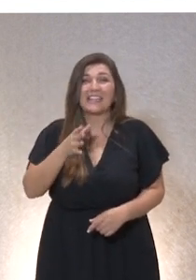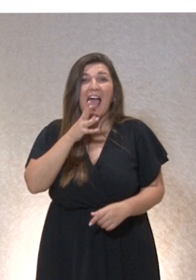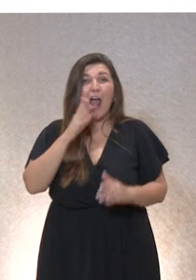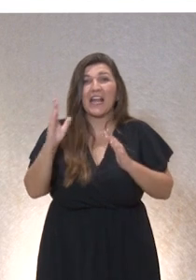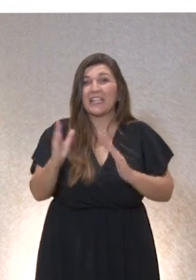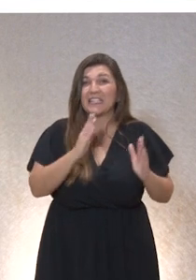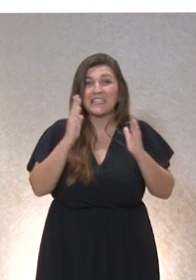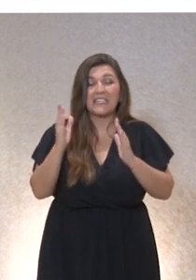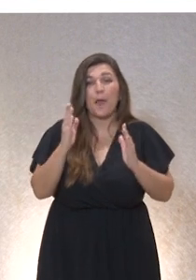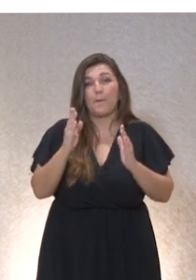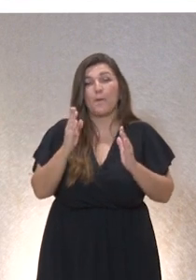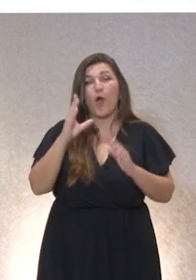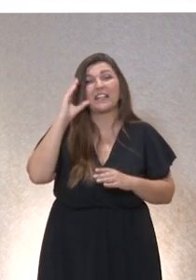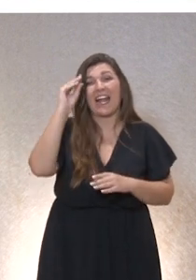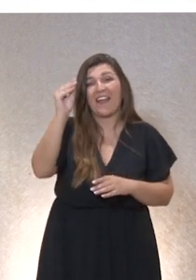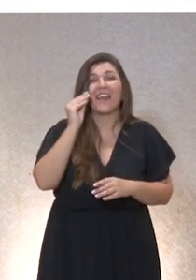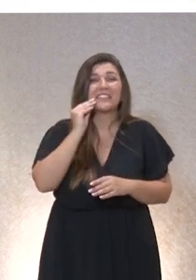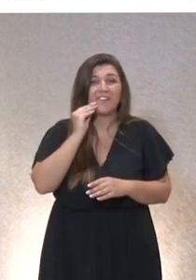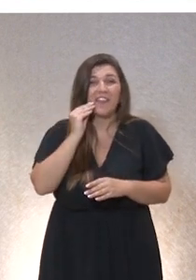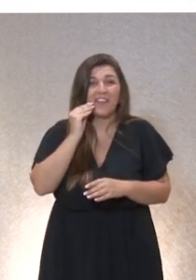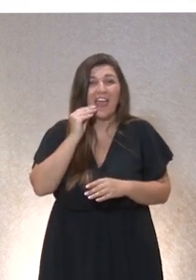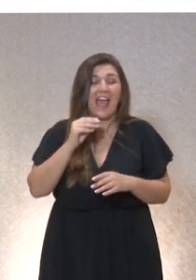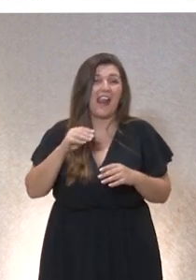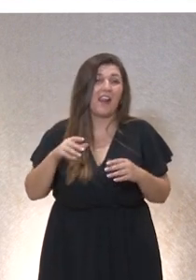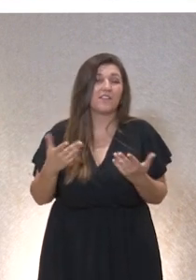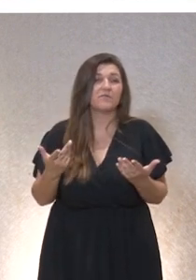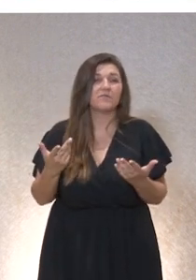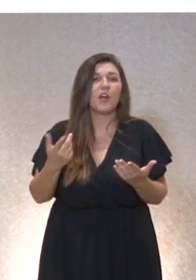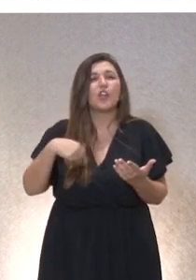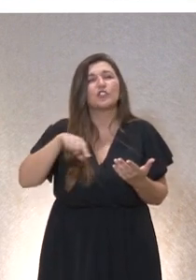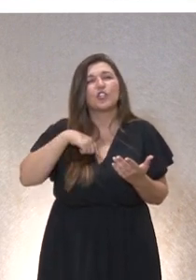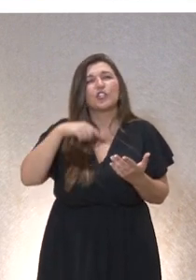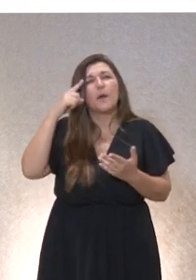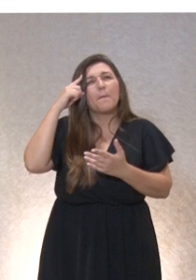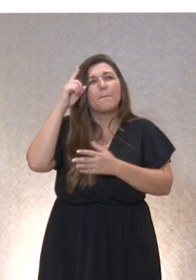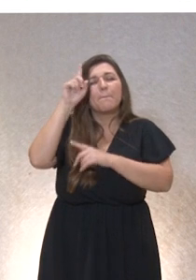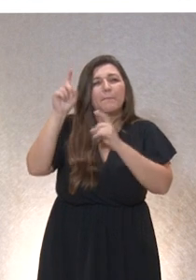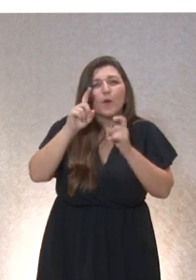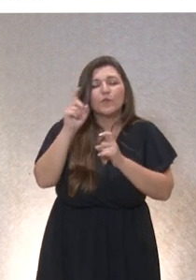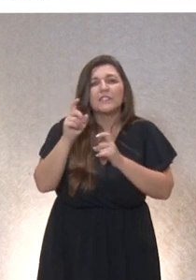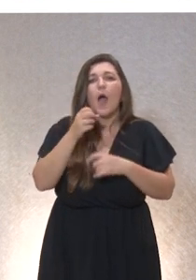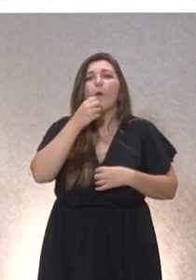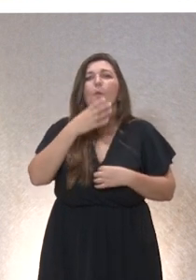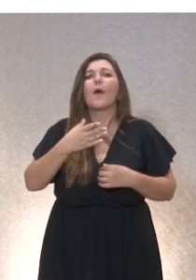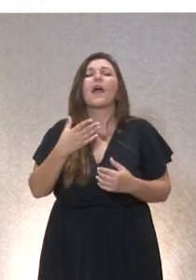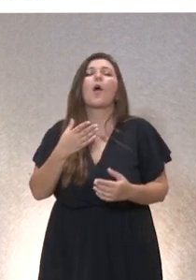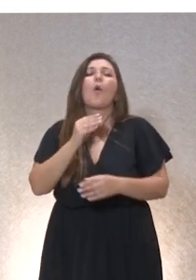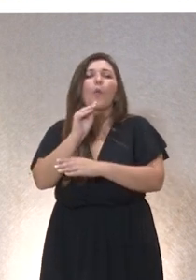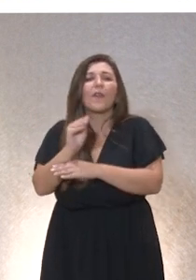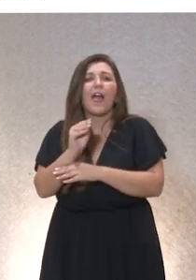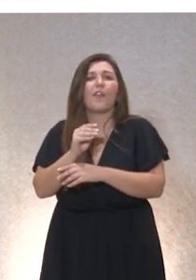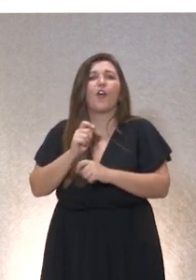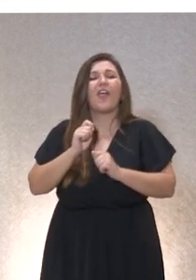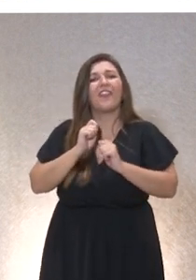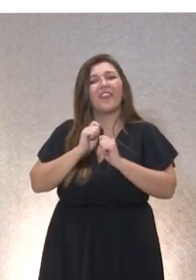tiempos de inteligencia artificial, consiste en preguntarnos en qué medida el buen cuidado consiste en dar